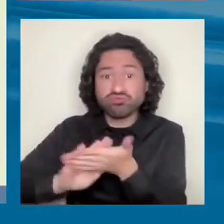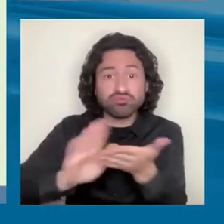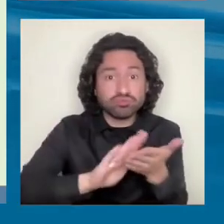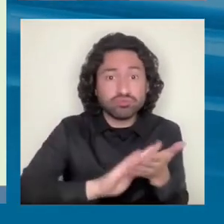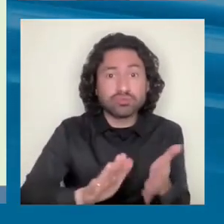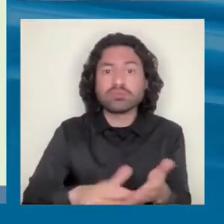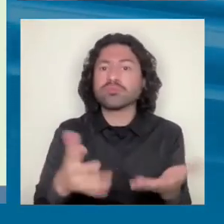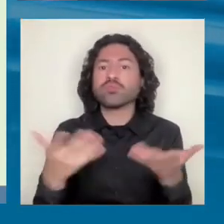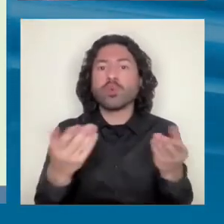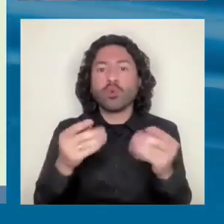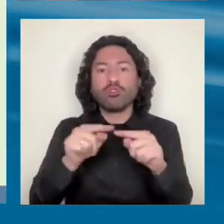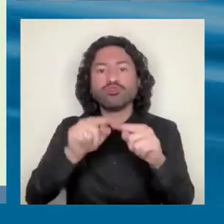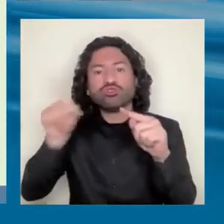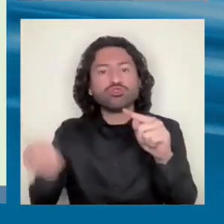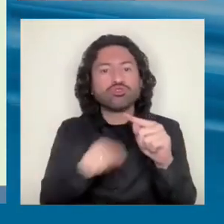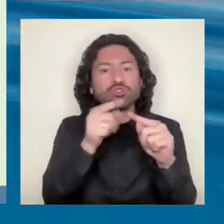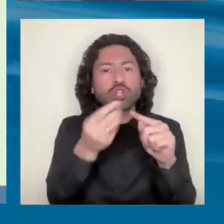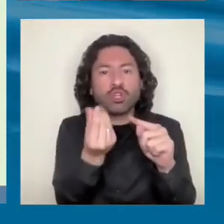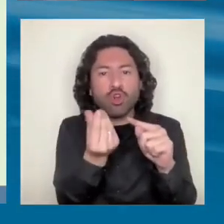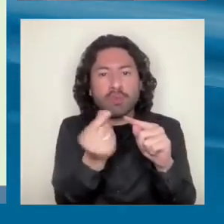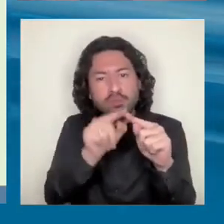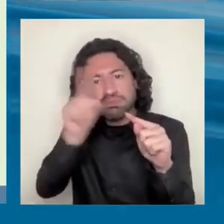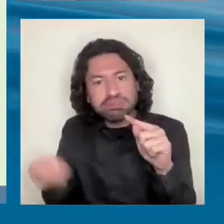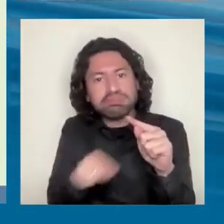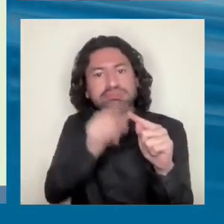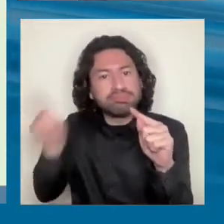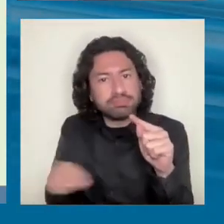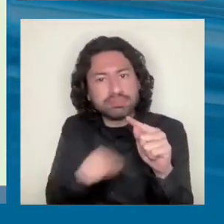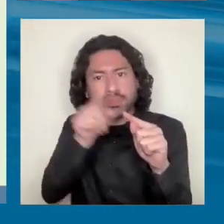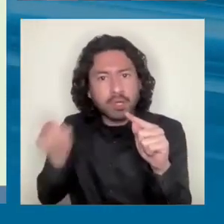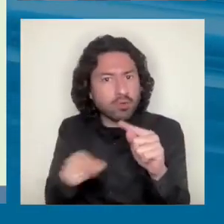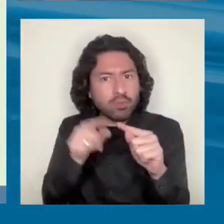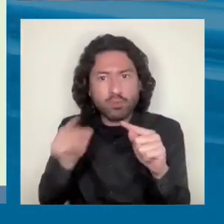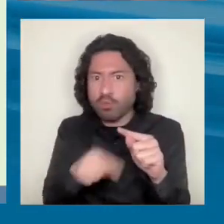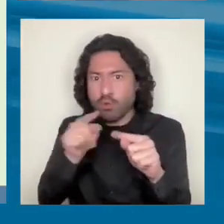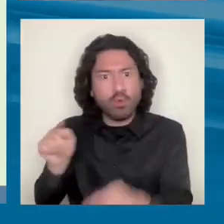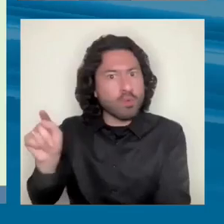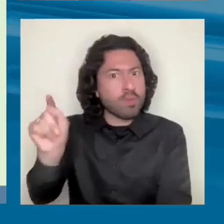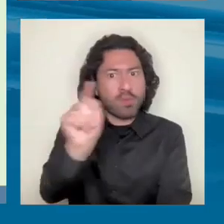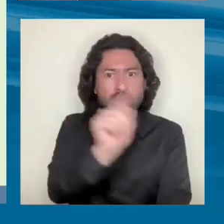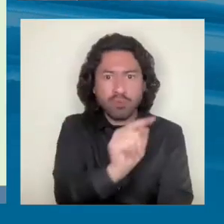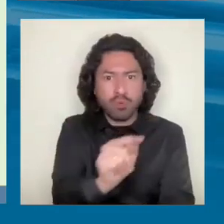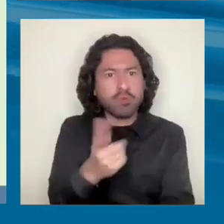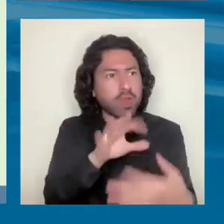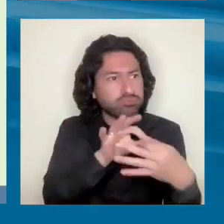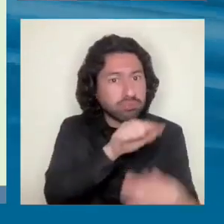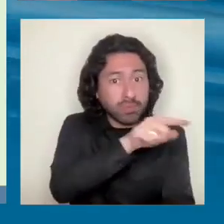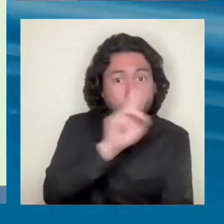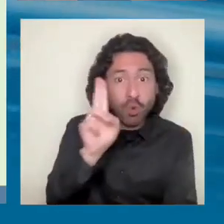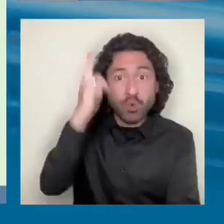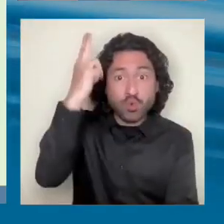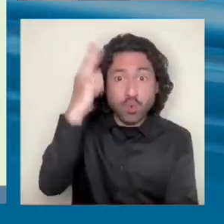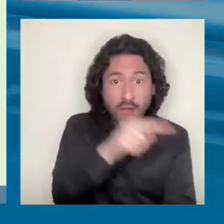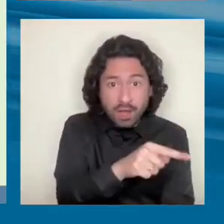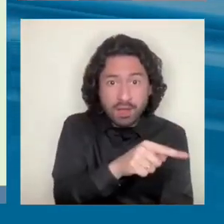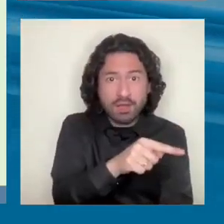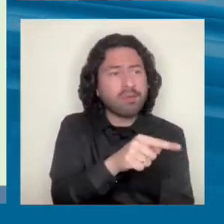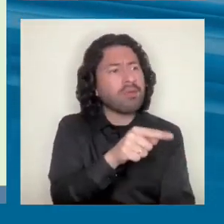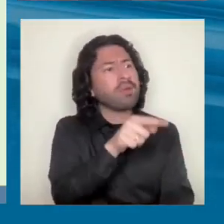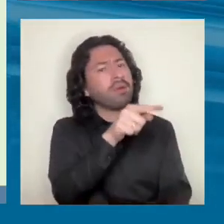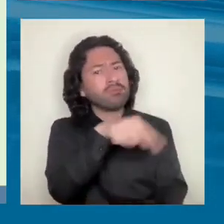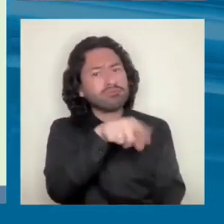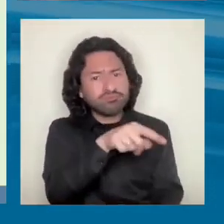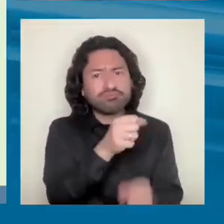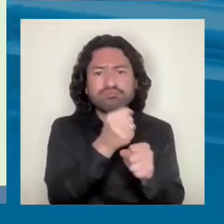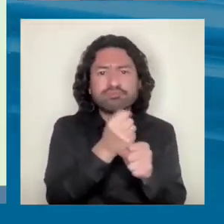economía circular que es todo un nuevo paradigma de producción que cada vez está llegando más. hemos trabajado por cierto con Uruguay en una estrategia de